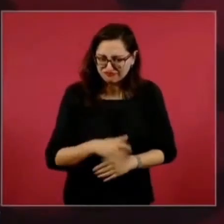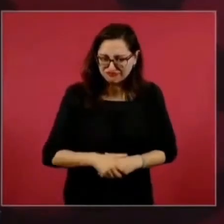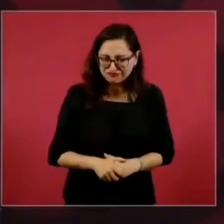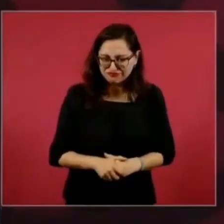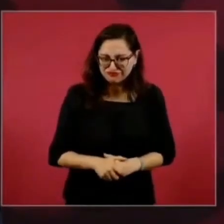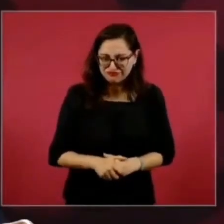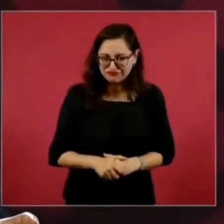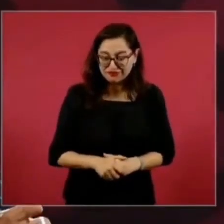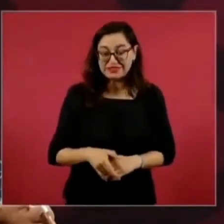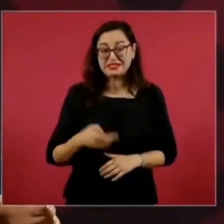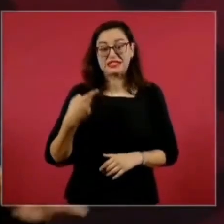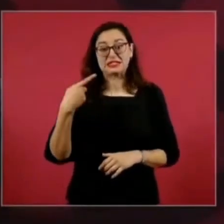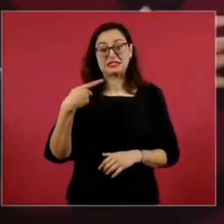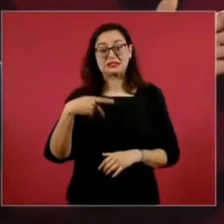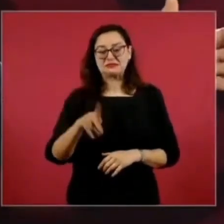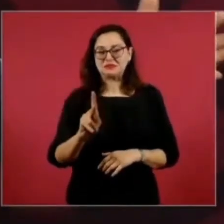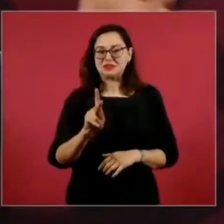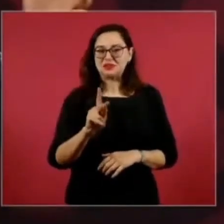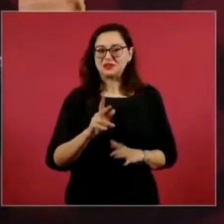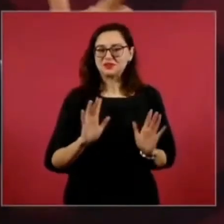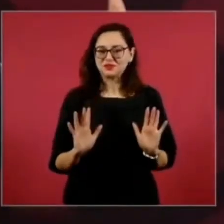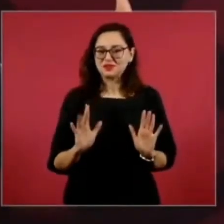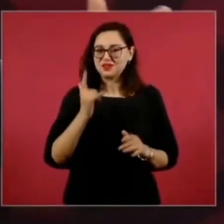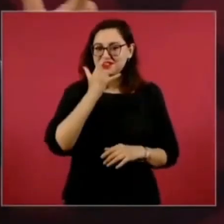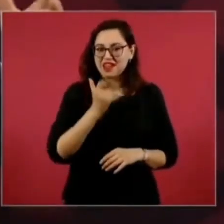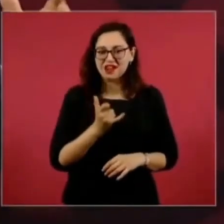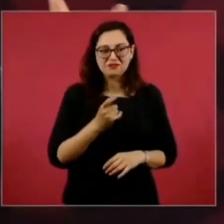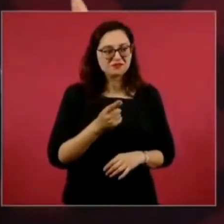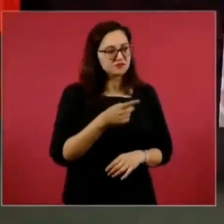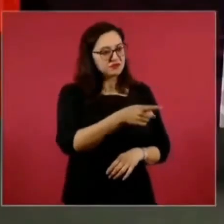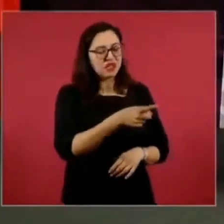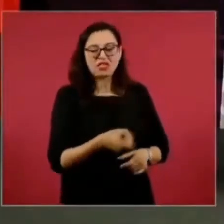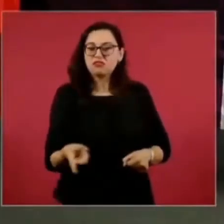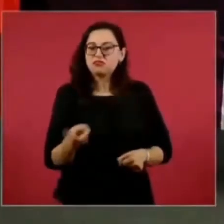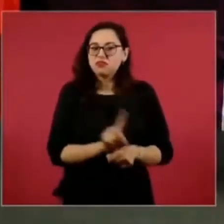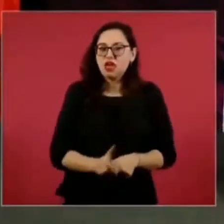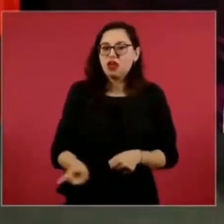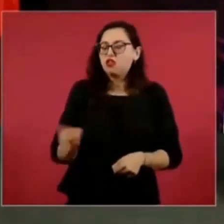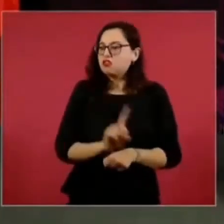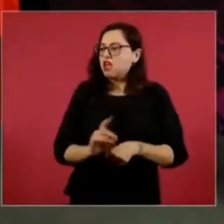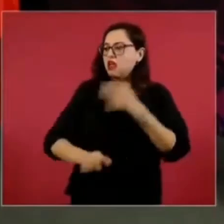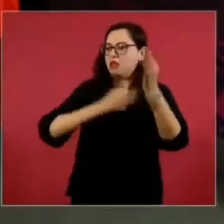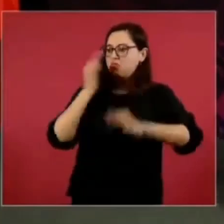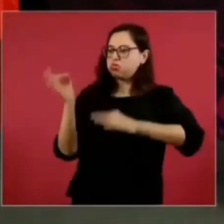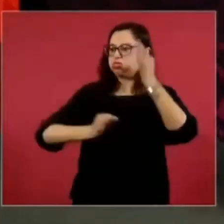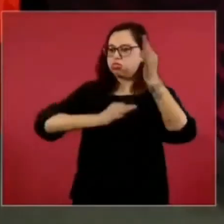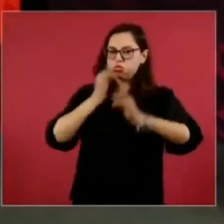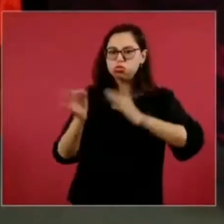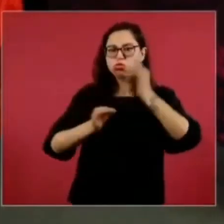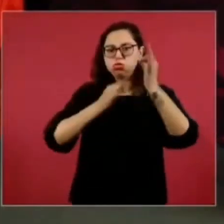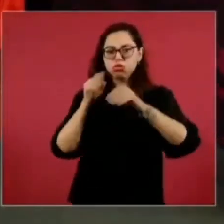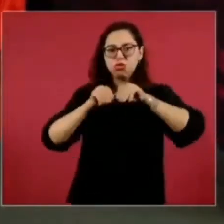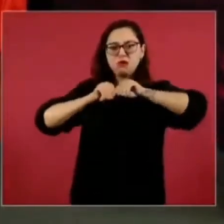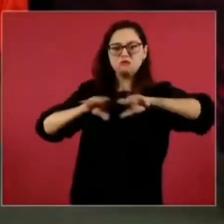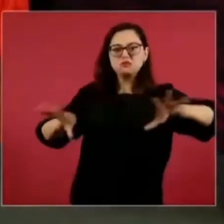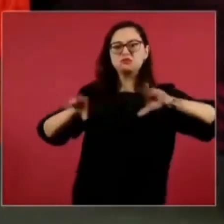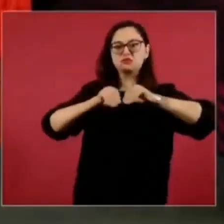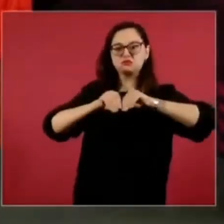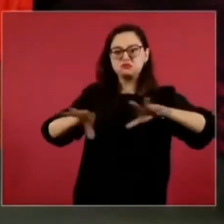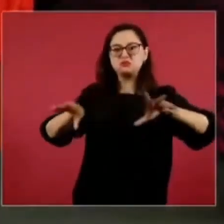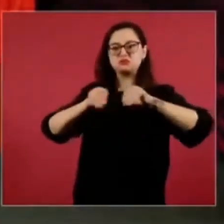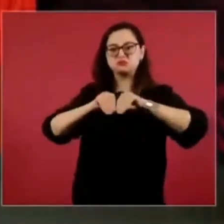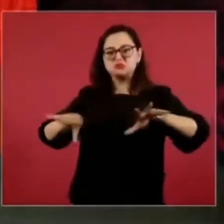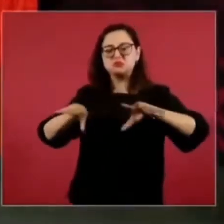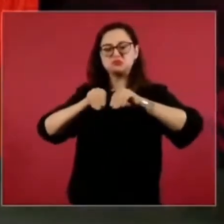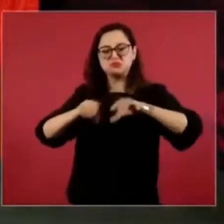es una campaña del bloque